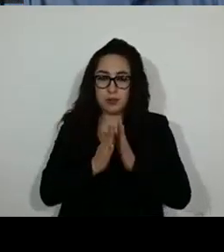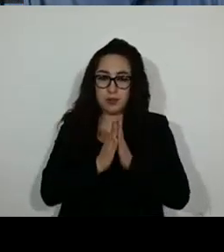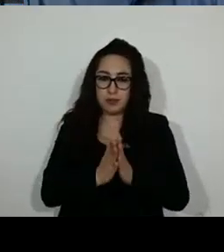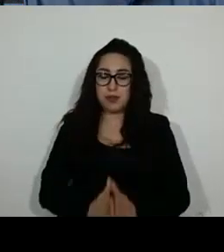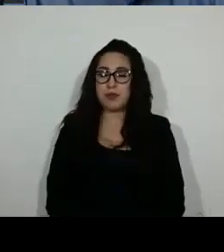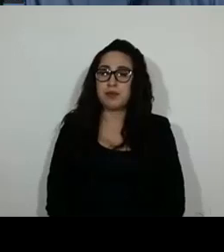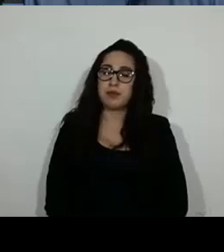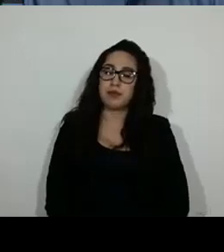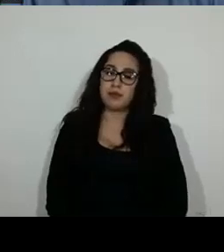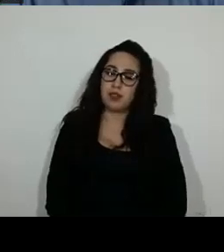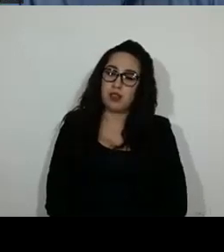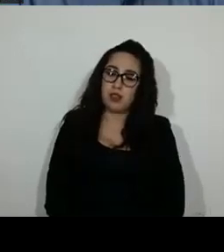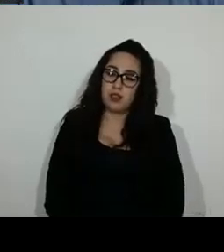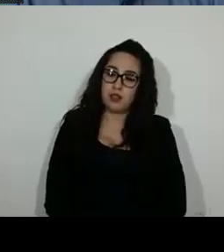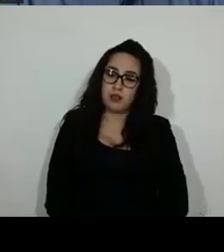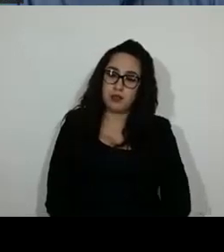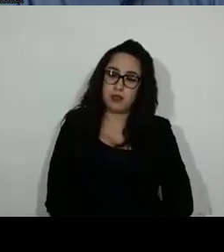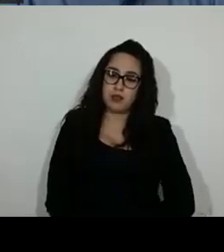completo.